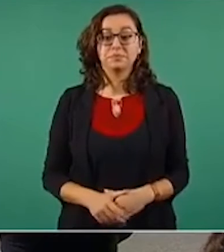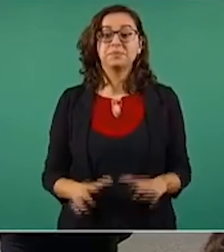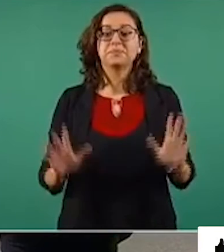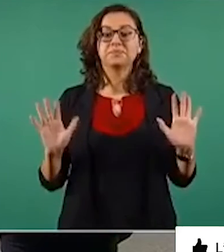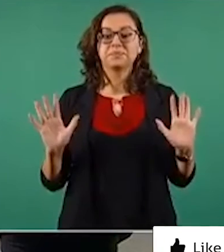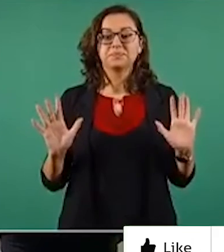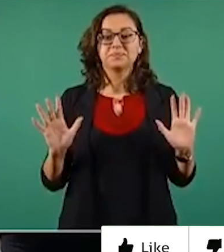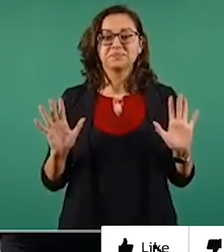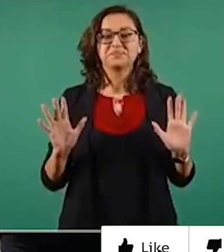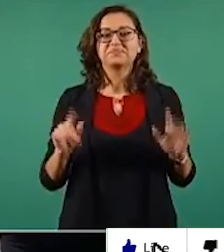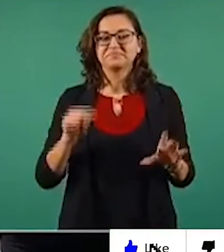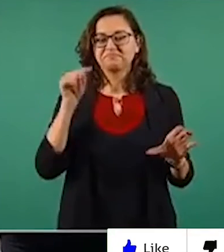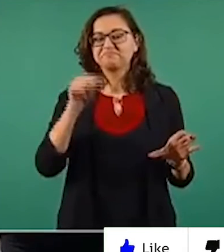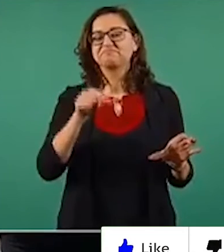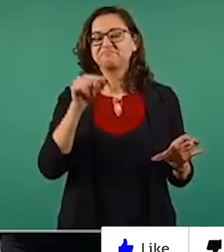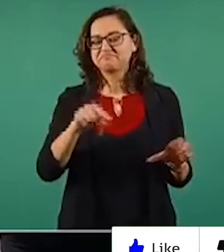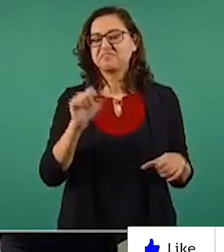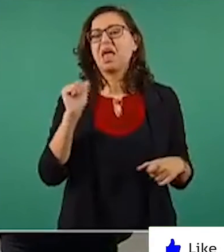será.